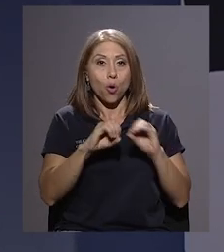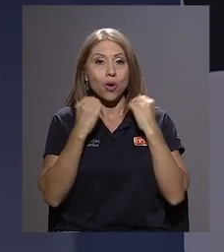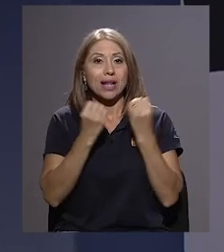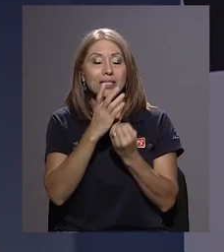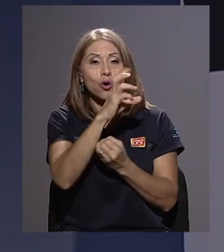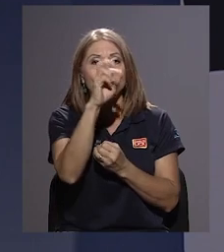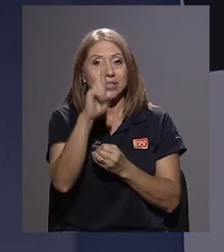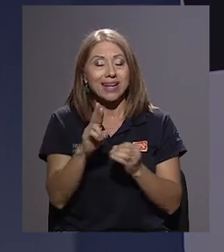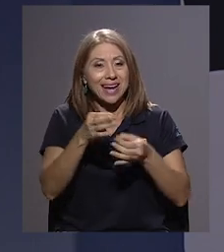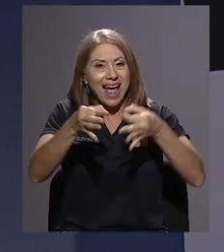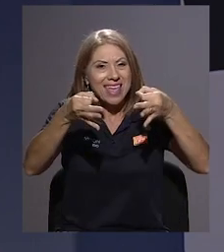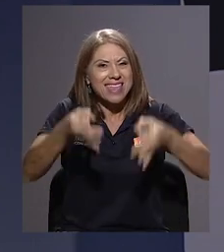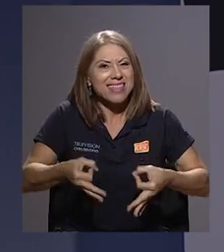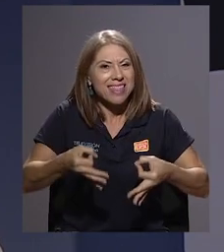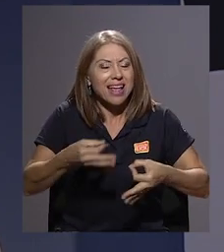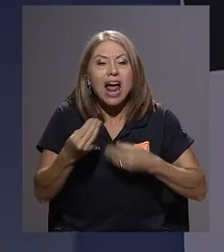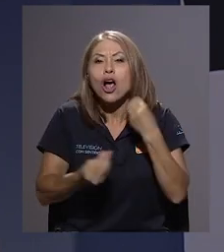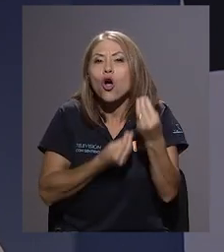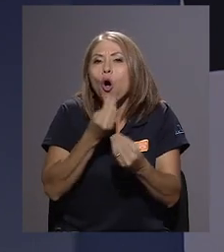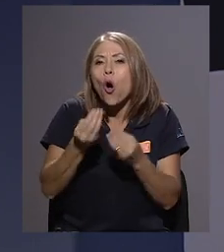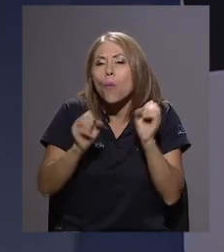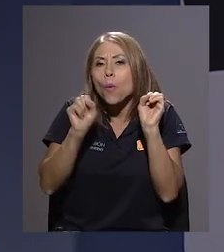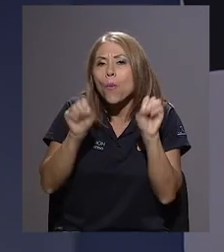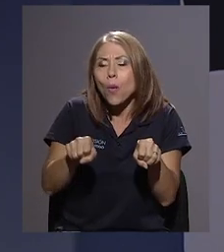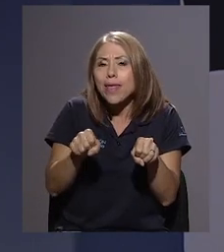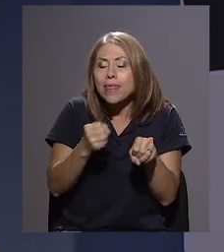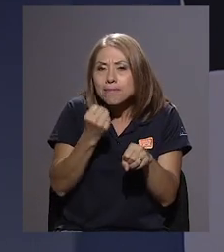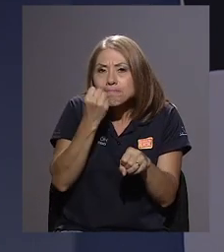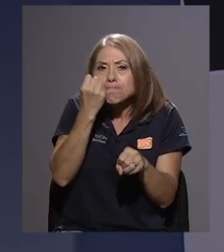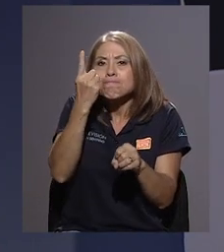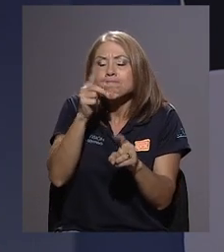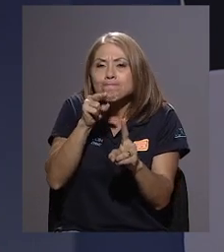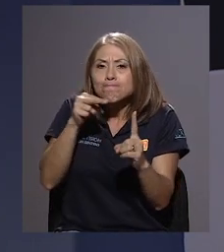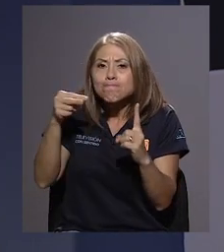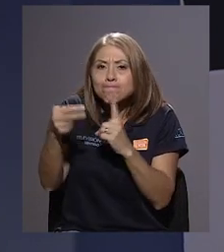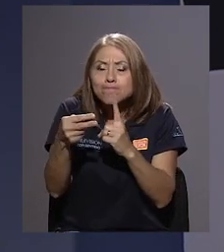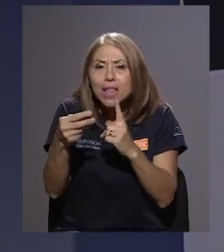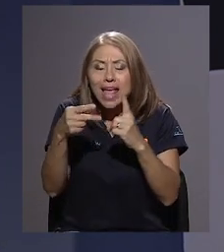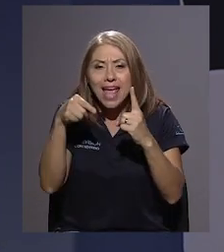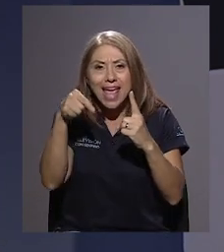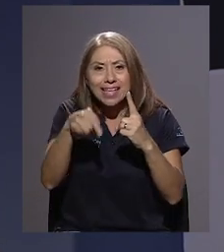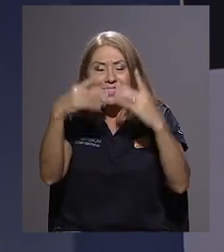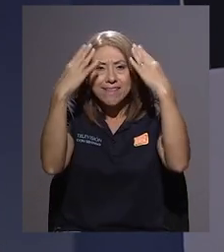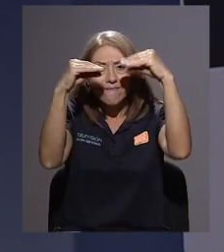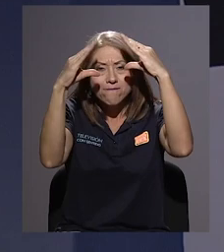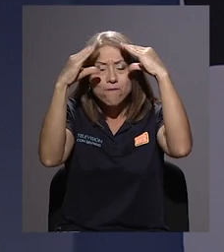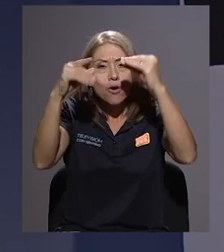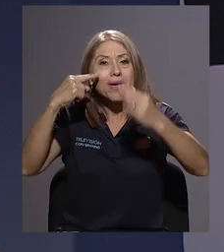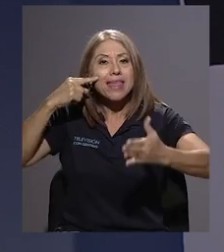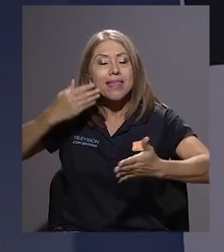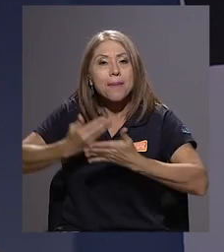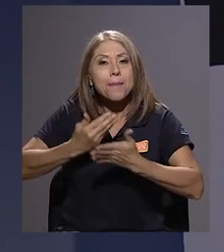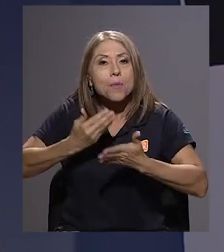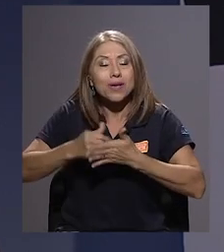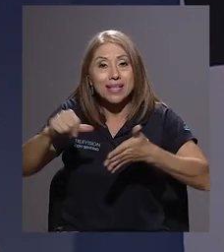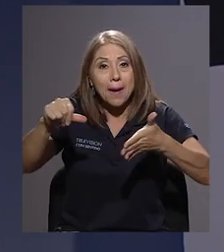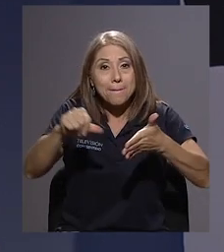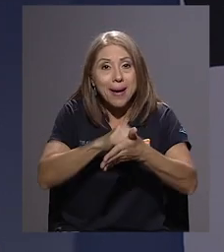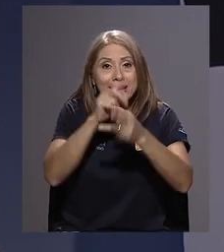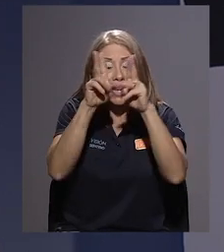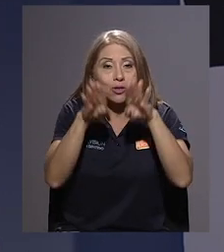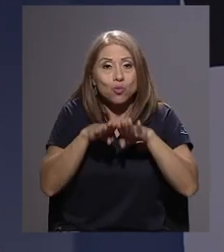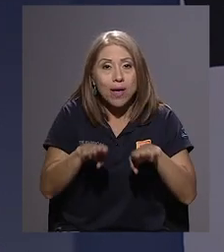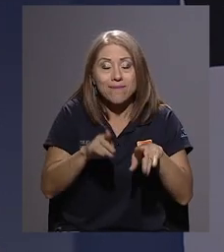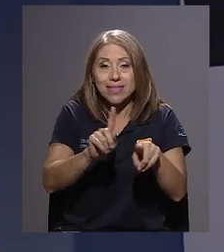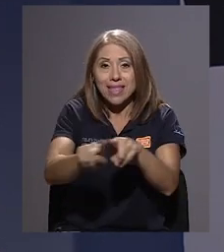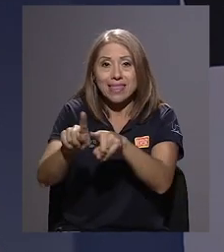Costa Rica íntegra esa lectura a un informe que demuestra cómo las páginas web de los